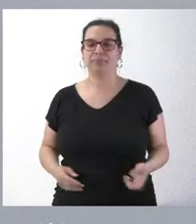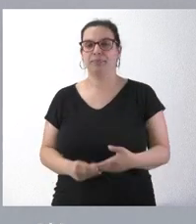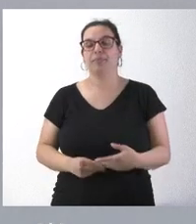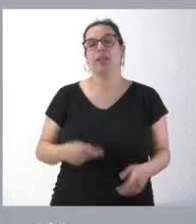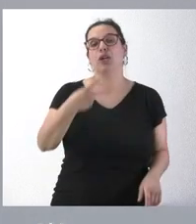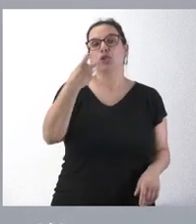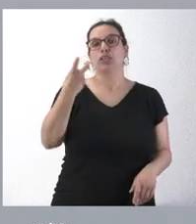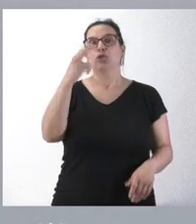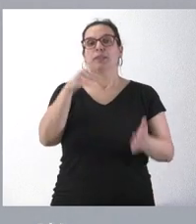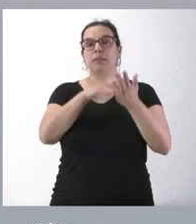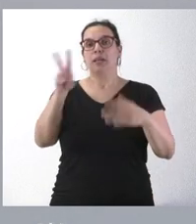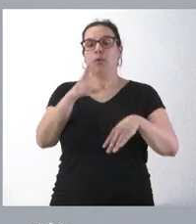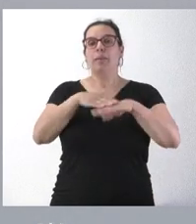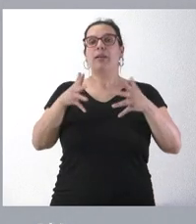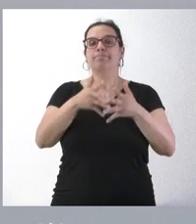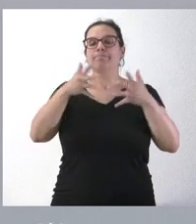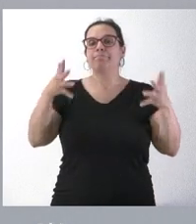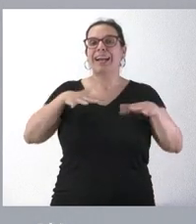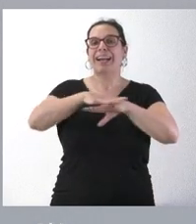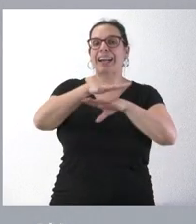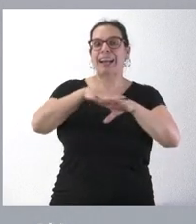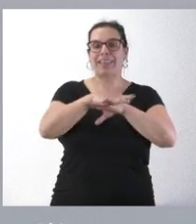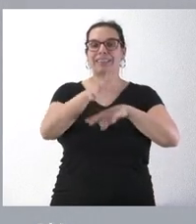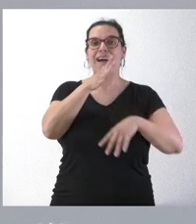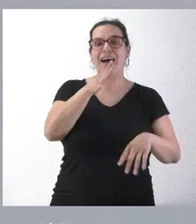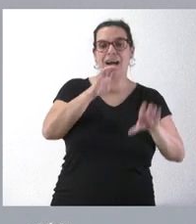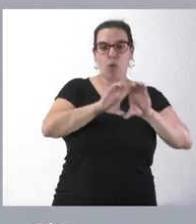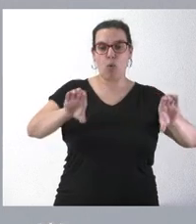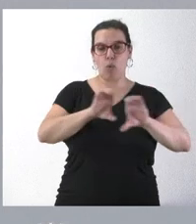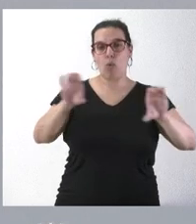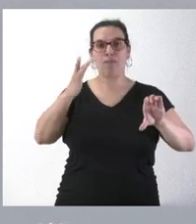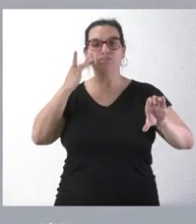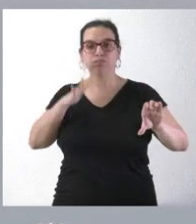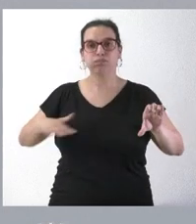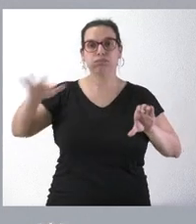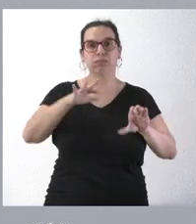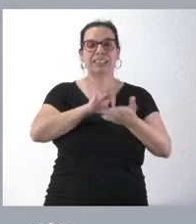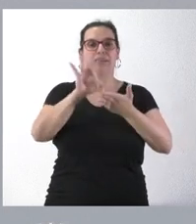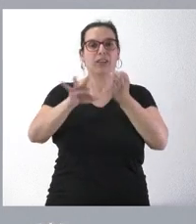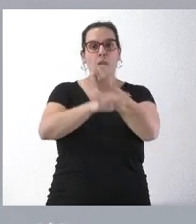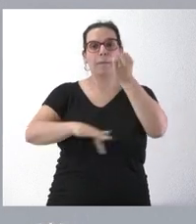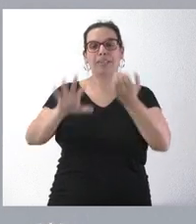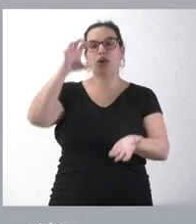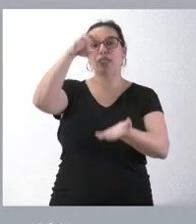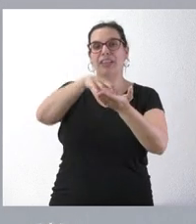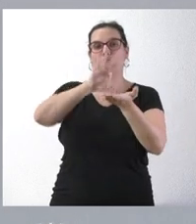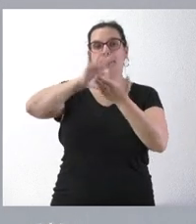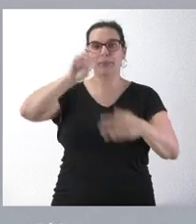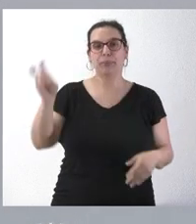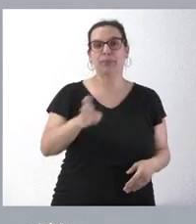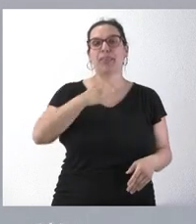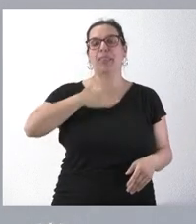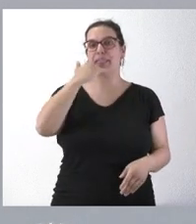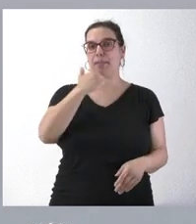220.000 euros para ampliar las redes de abastecimiento de agua y saneamiento que garanticen los servicios básicos en el centro multiservicio de Zamora.